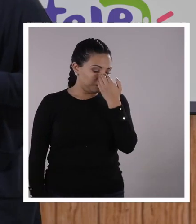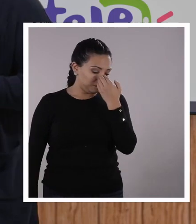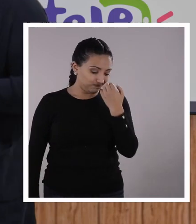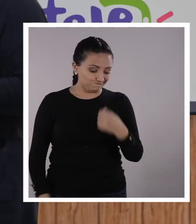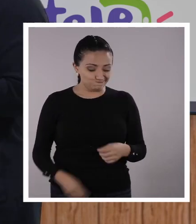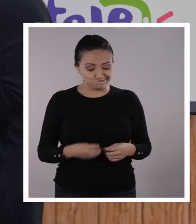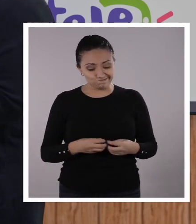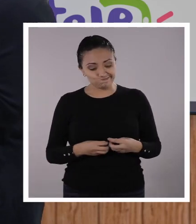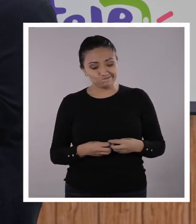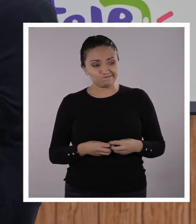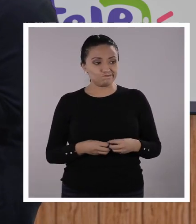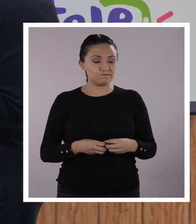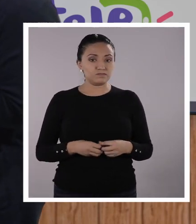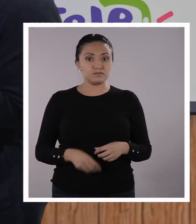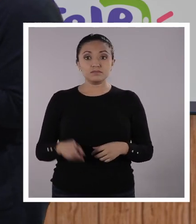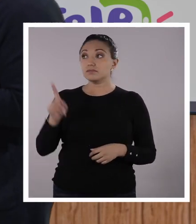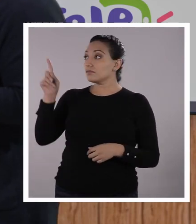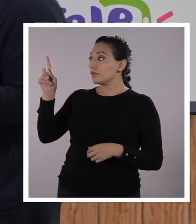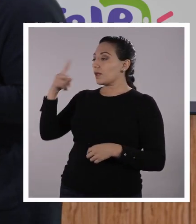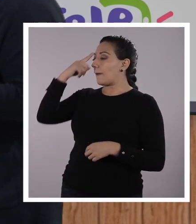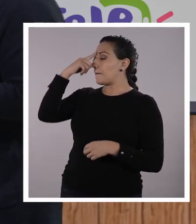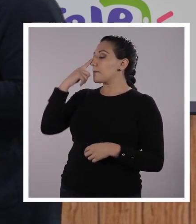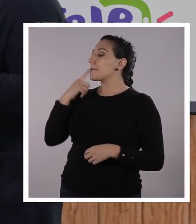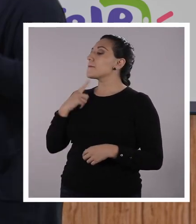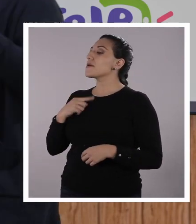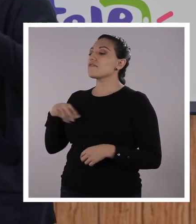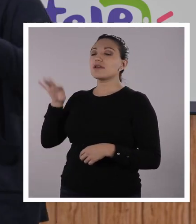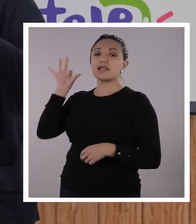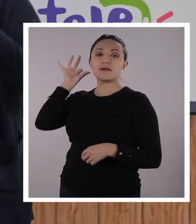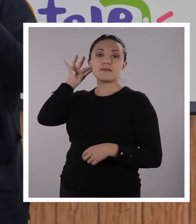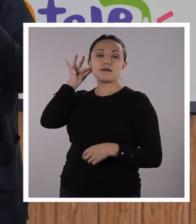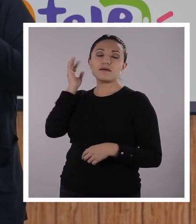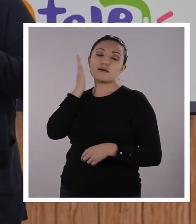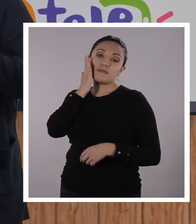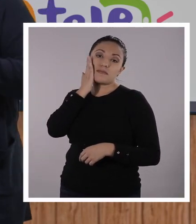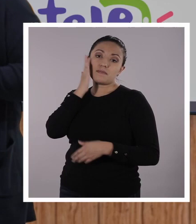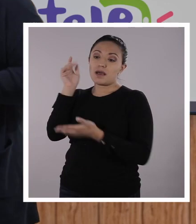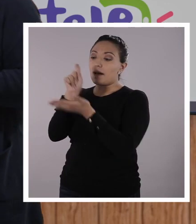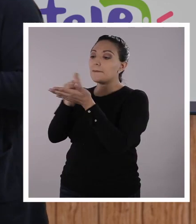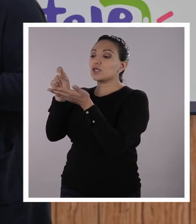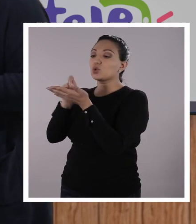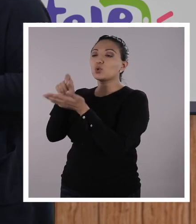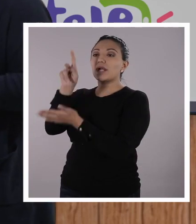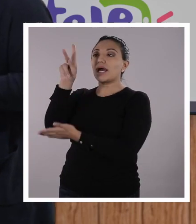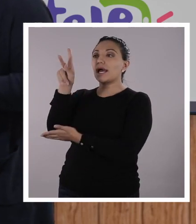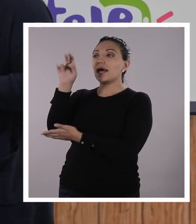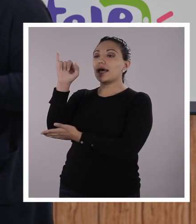Este cuadro se llama El perfil maternal y lo pintó Eduardo Kikman.